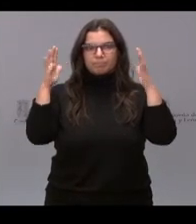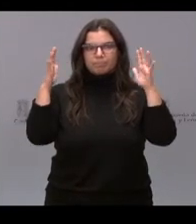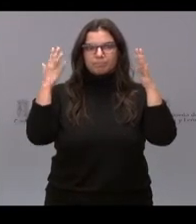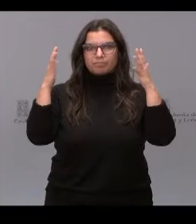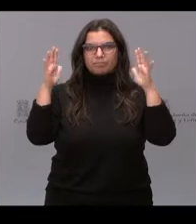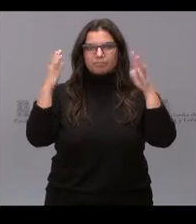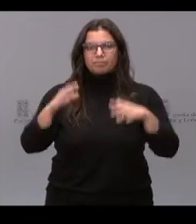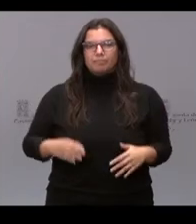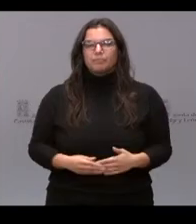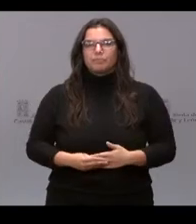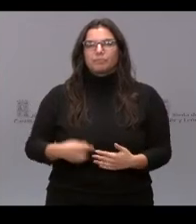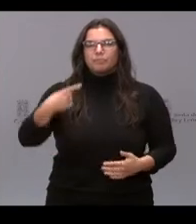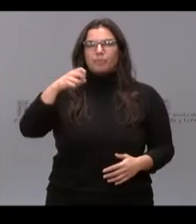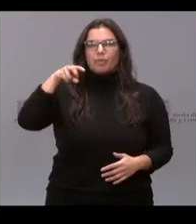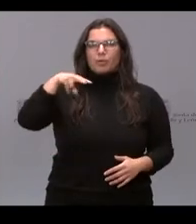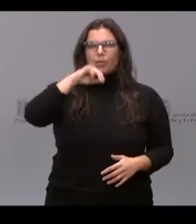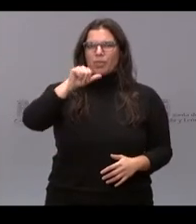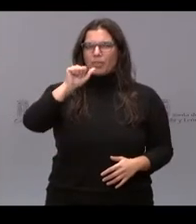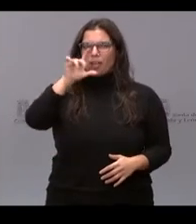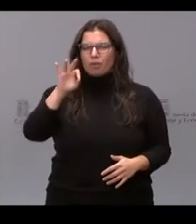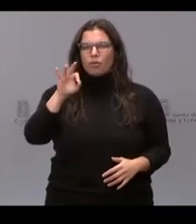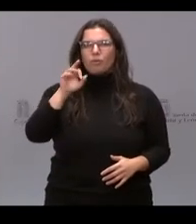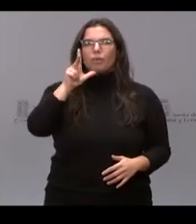Gonzalo Hernández Pérez